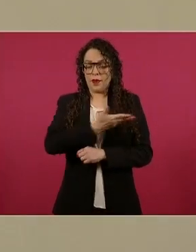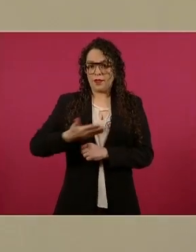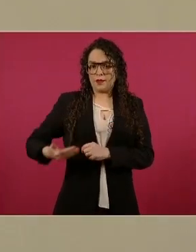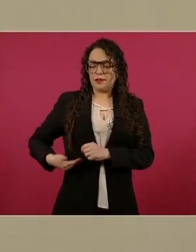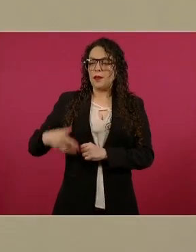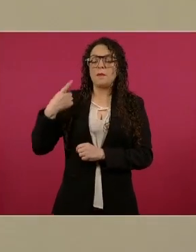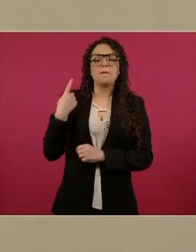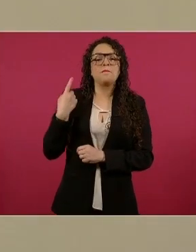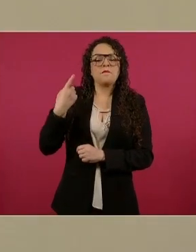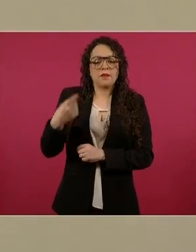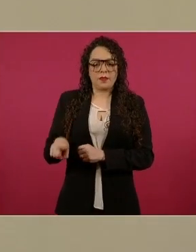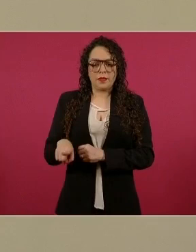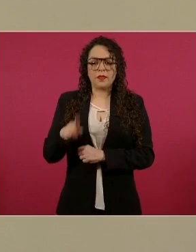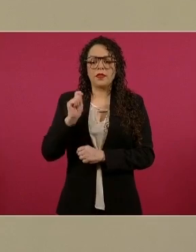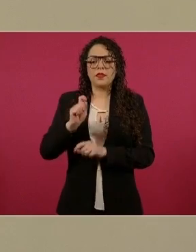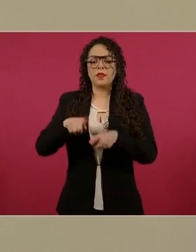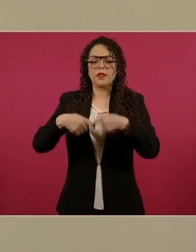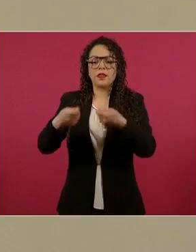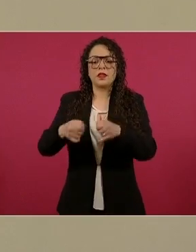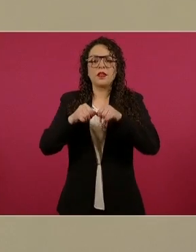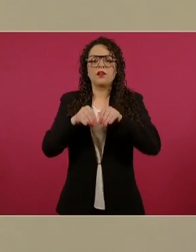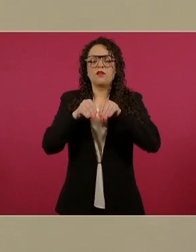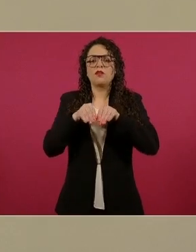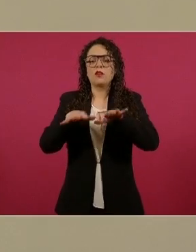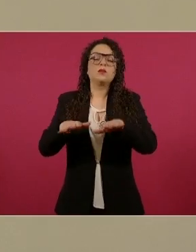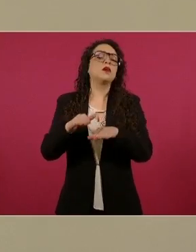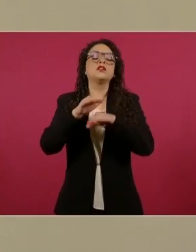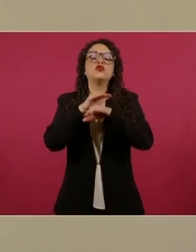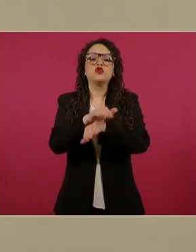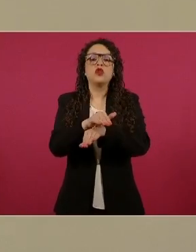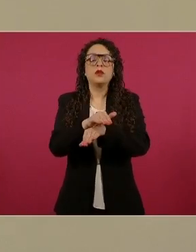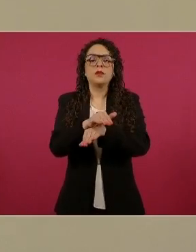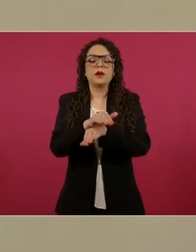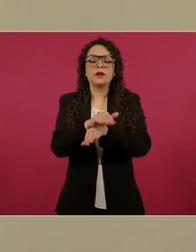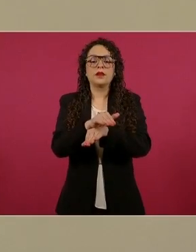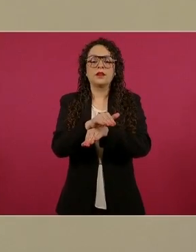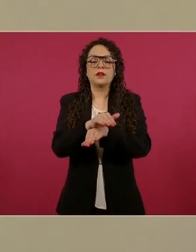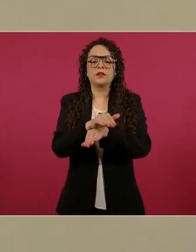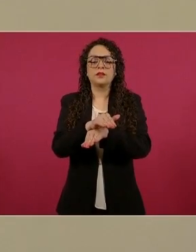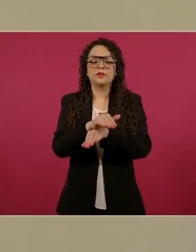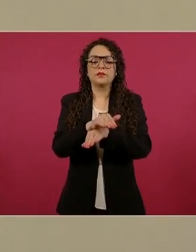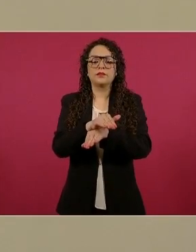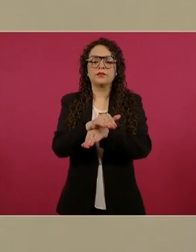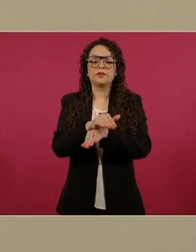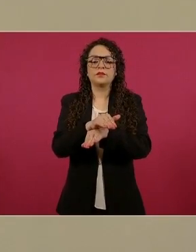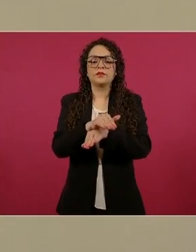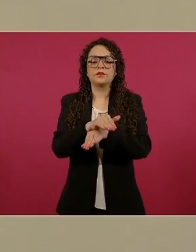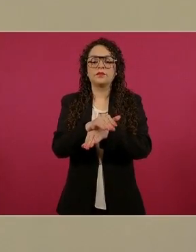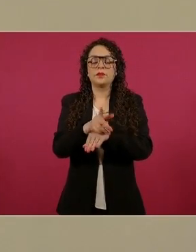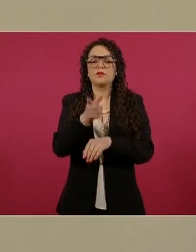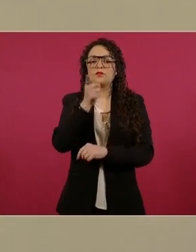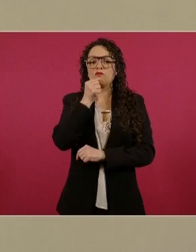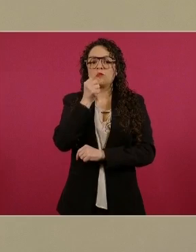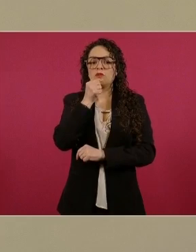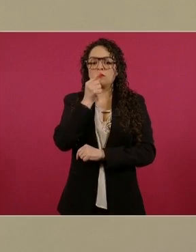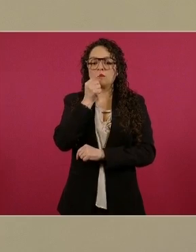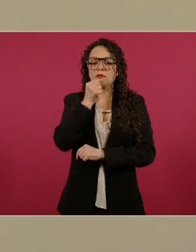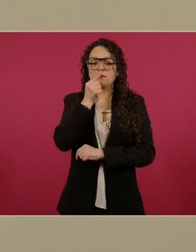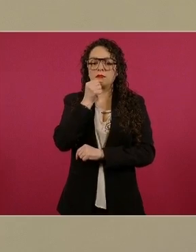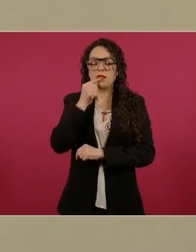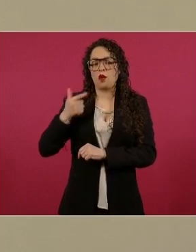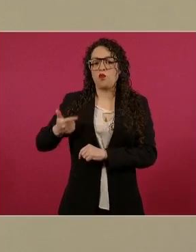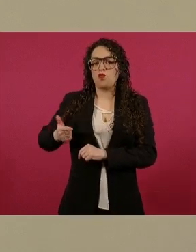que informemos sobre las agresiones que han sufrido elementos de seguridad pública en el estado de